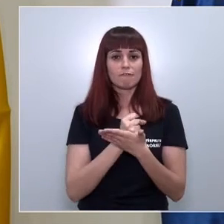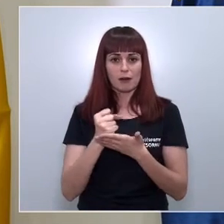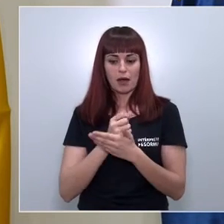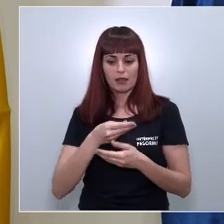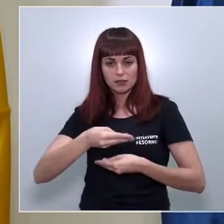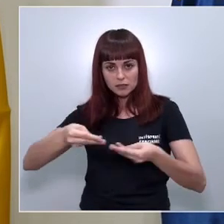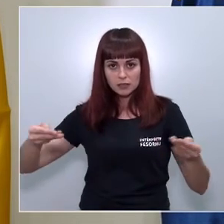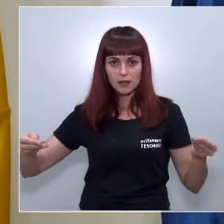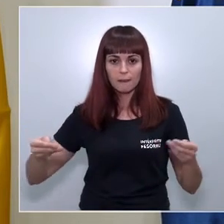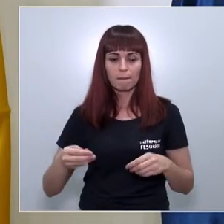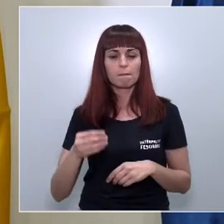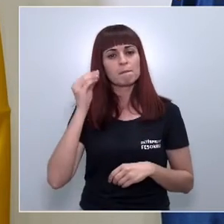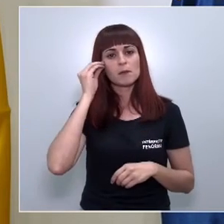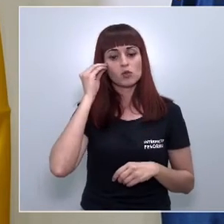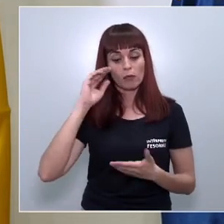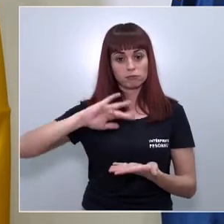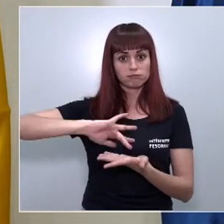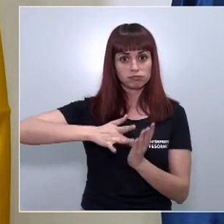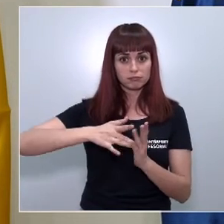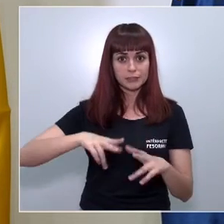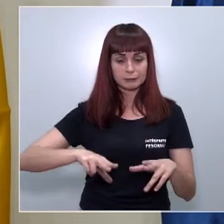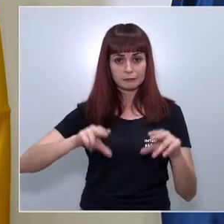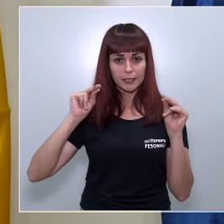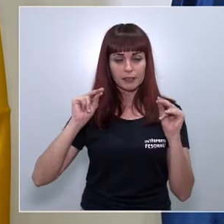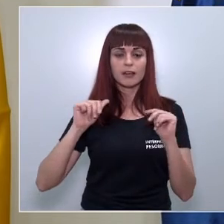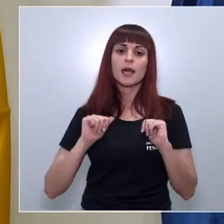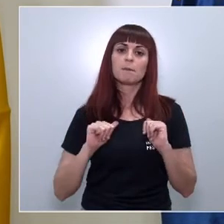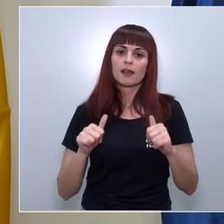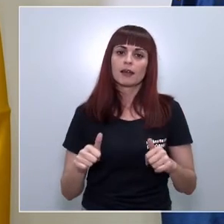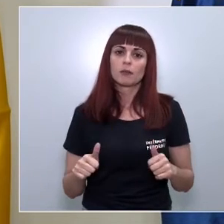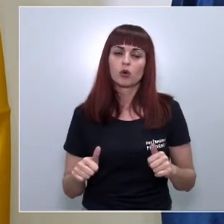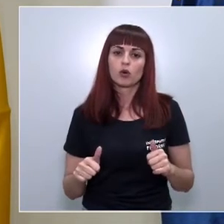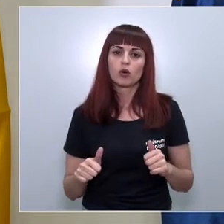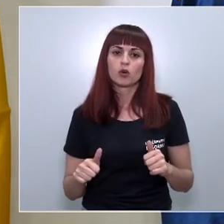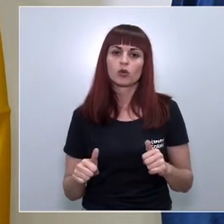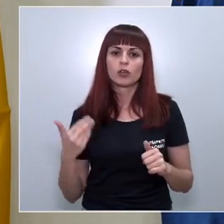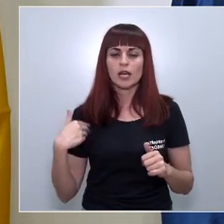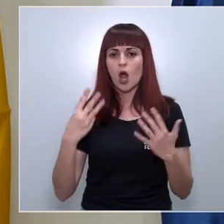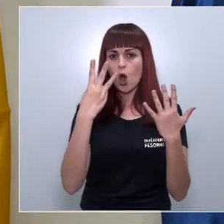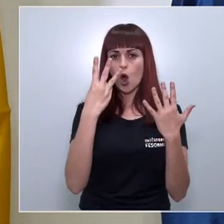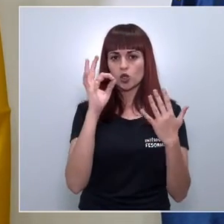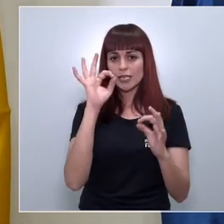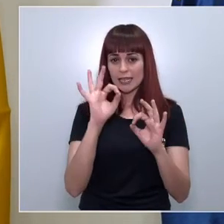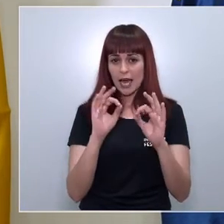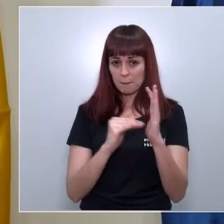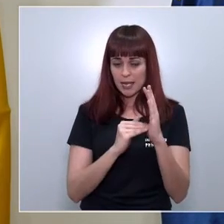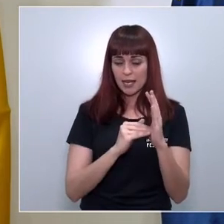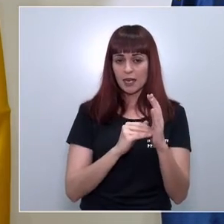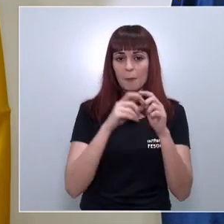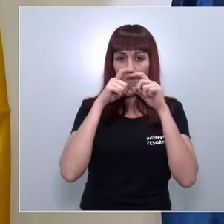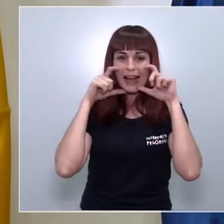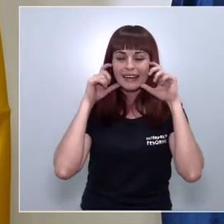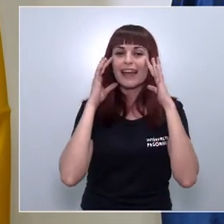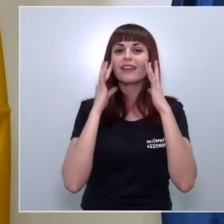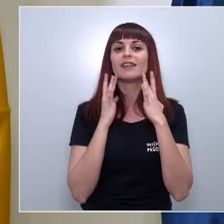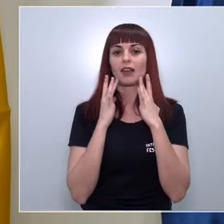y yo creo que en cuanto finalicemos eso para no mezclar las cosas empezaremos a dar las 800.000 mascarillas higiénicas que en